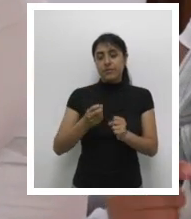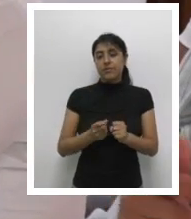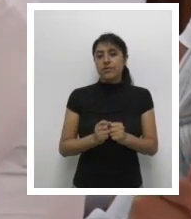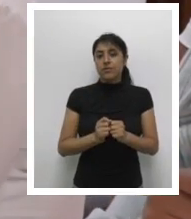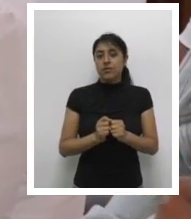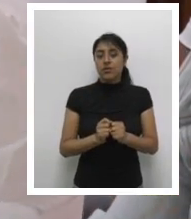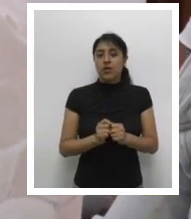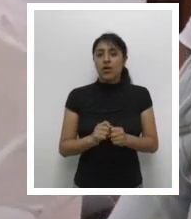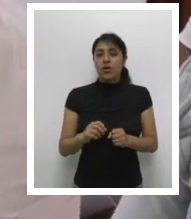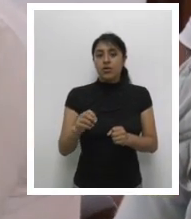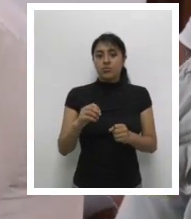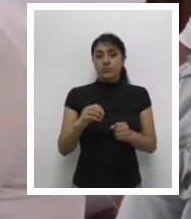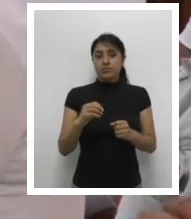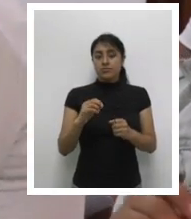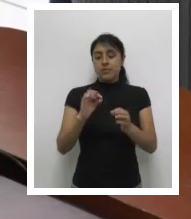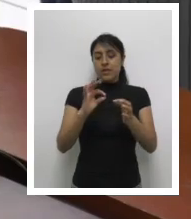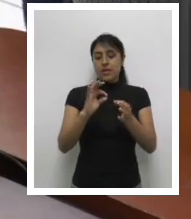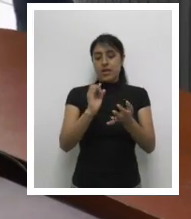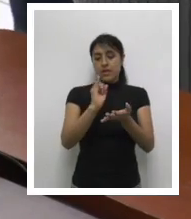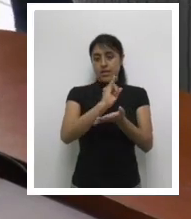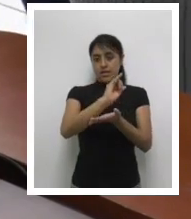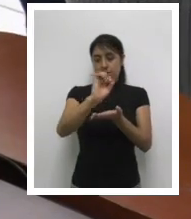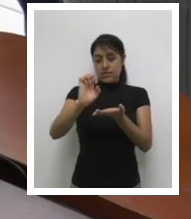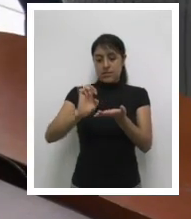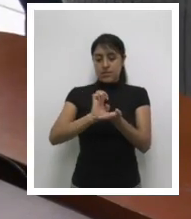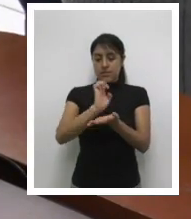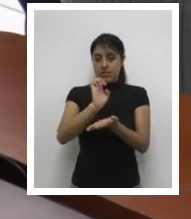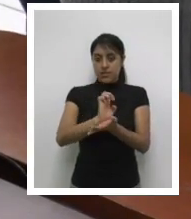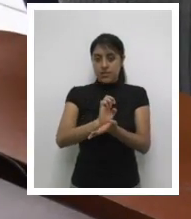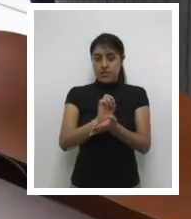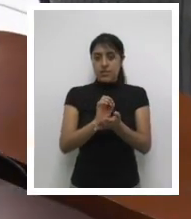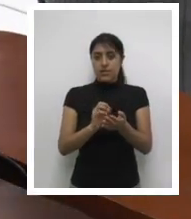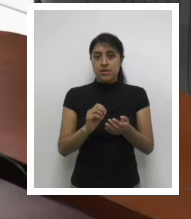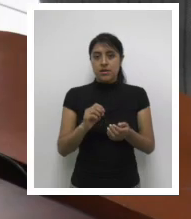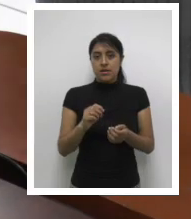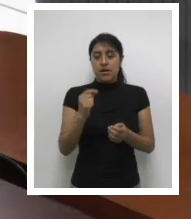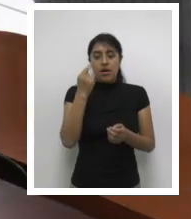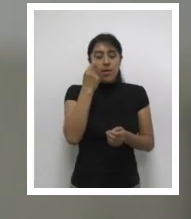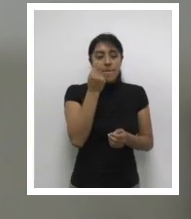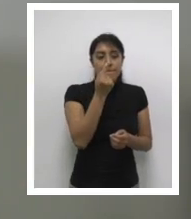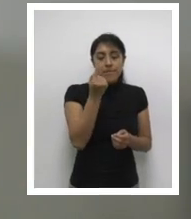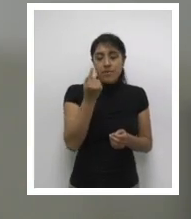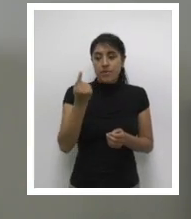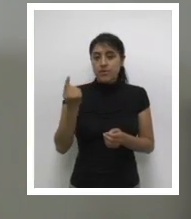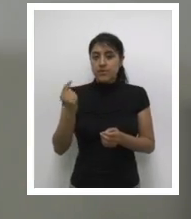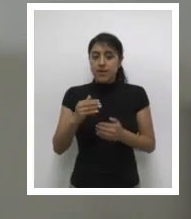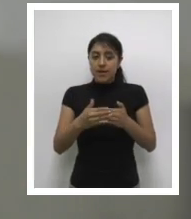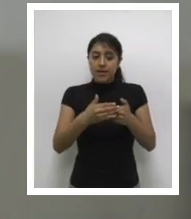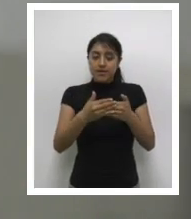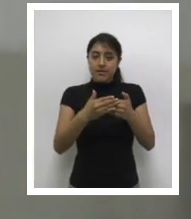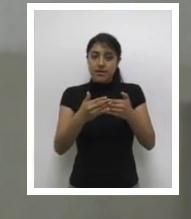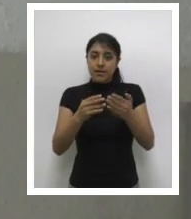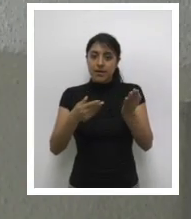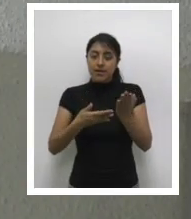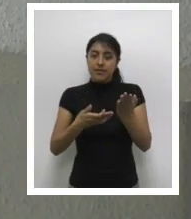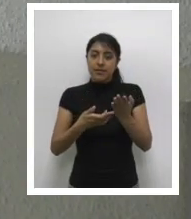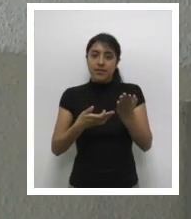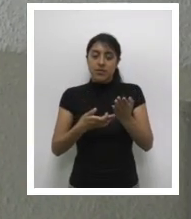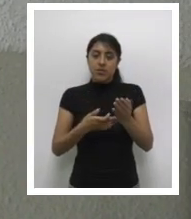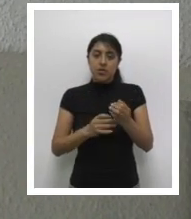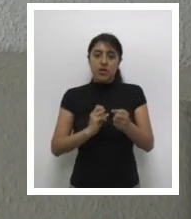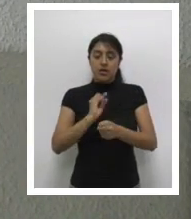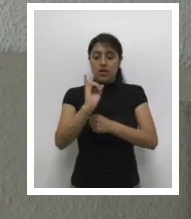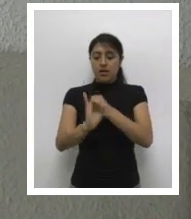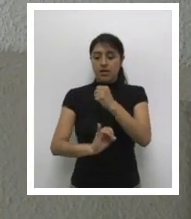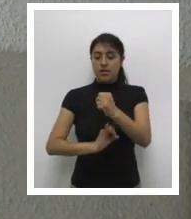programas que se desarrollan dentro de las instituciones privadas y públicas que buscan promover un acceso gratuito al servicio de Internet en